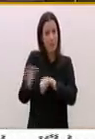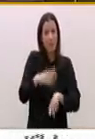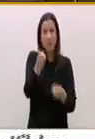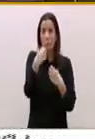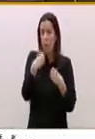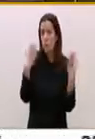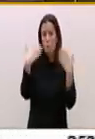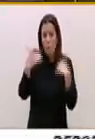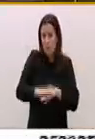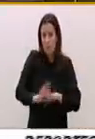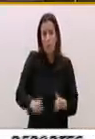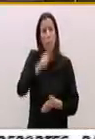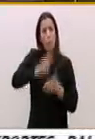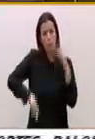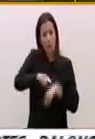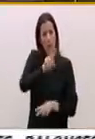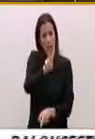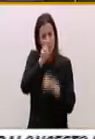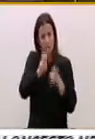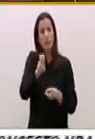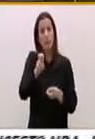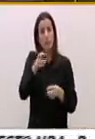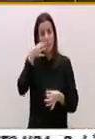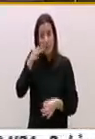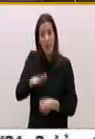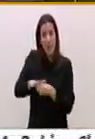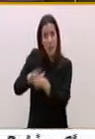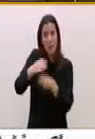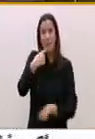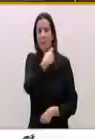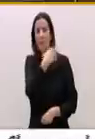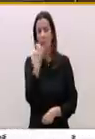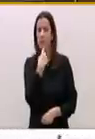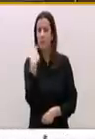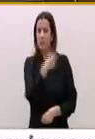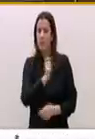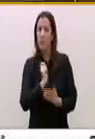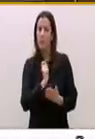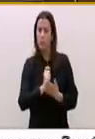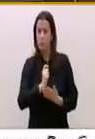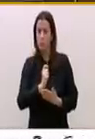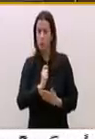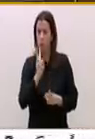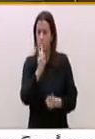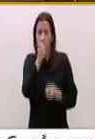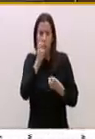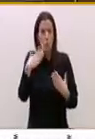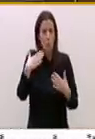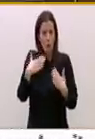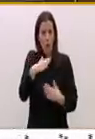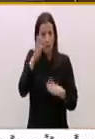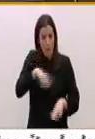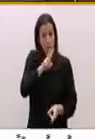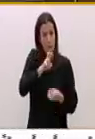multados por Hacienda cuando desde todos los ámbitos se le había asegurado que su pensión estaba exenta de tributación. Sin embargo, la agencia